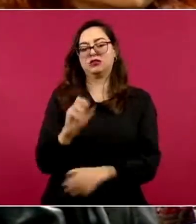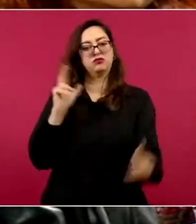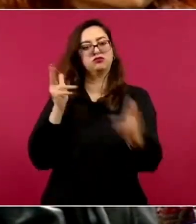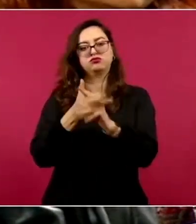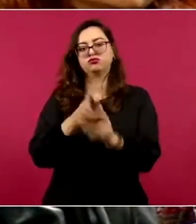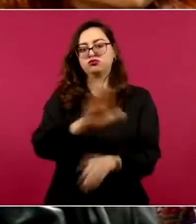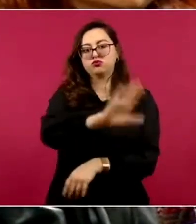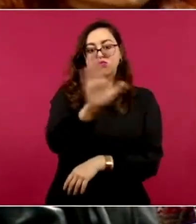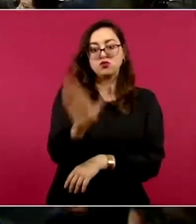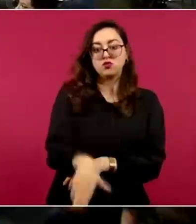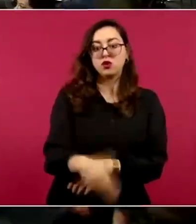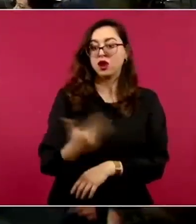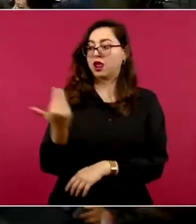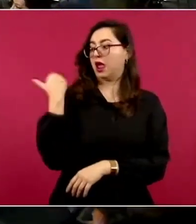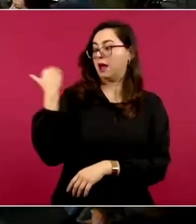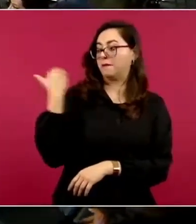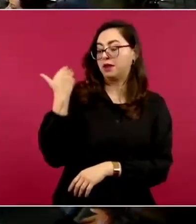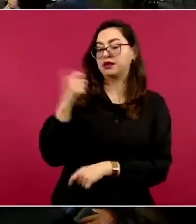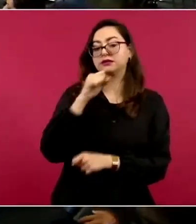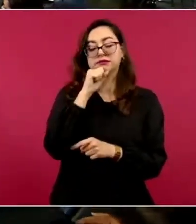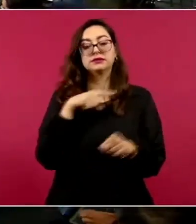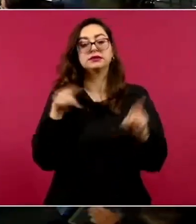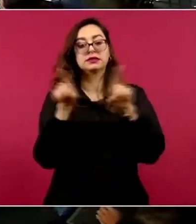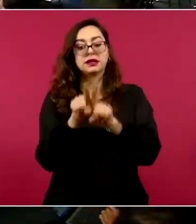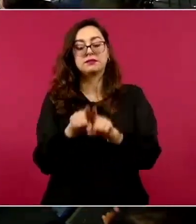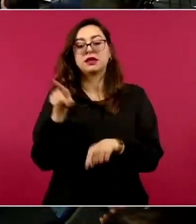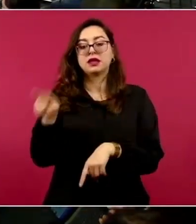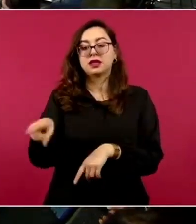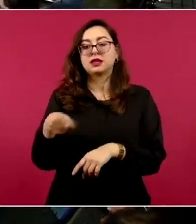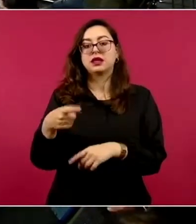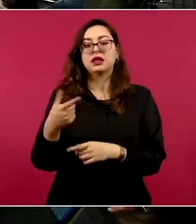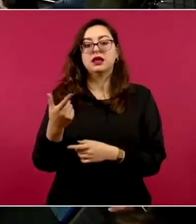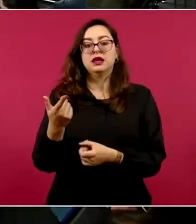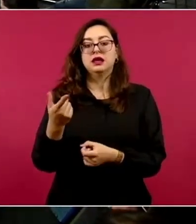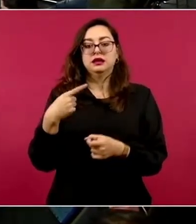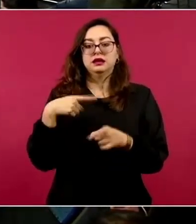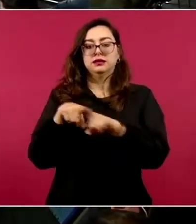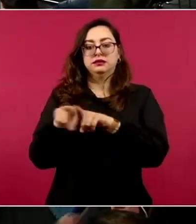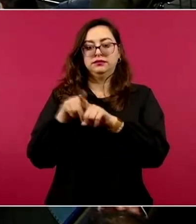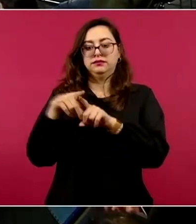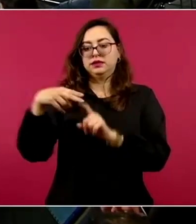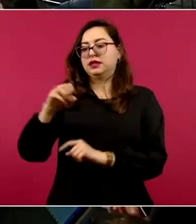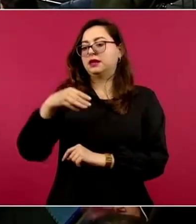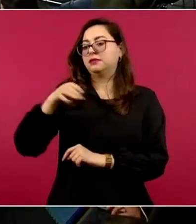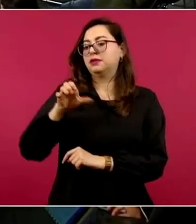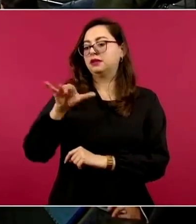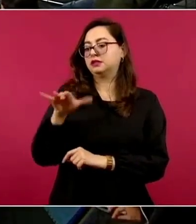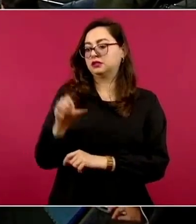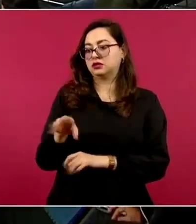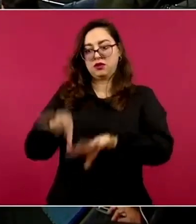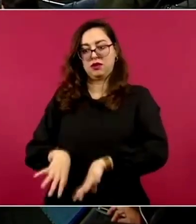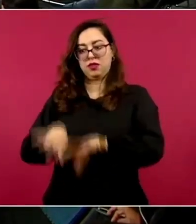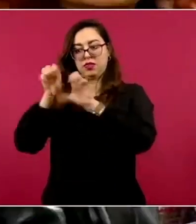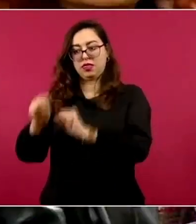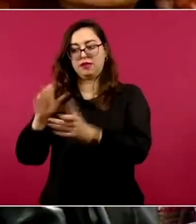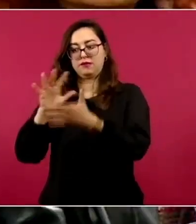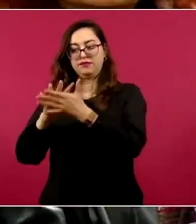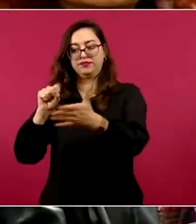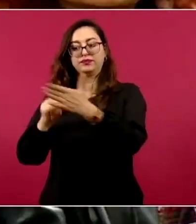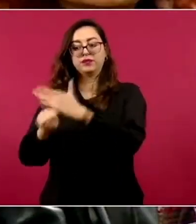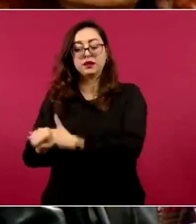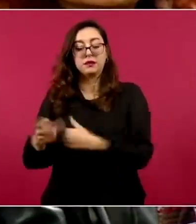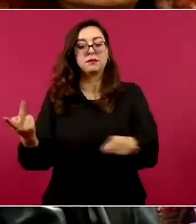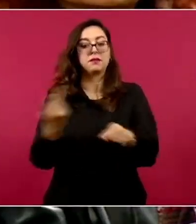en recientes semanas de esta detención del hermano de Nemesio Segura Cervantes. Yo le quiero preguntar, secretario, cómo quedan